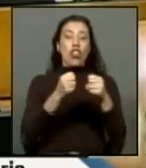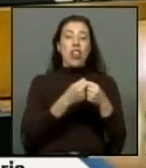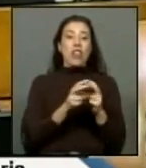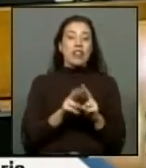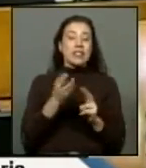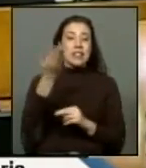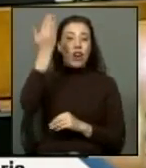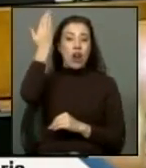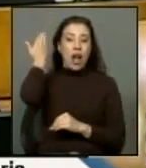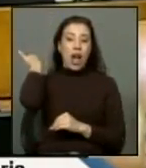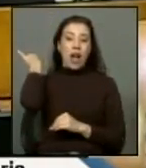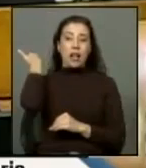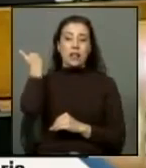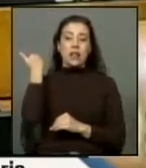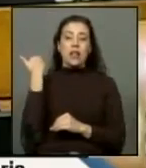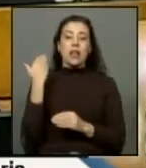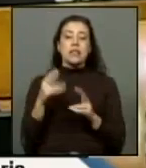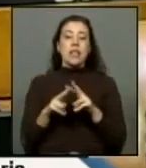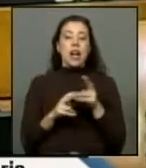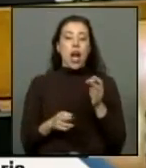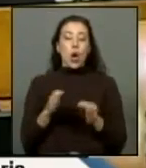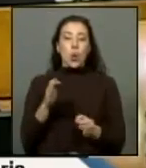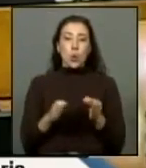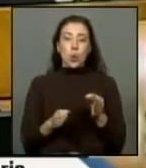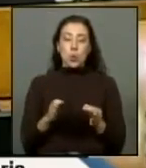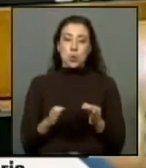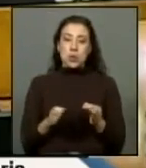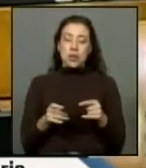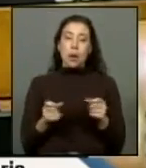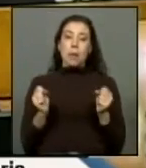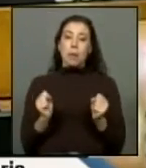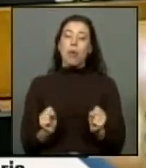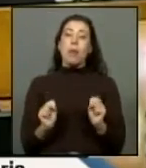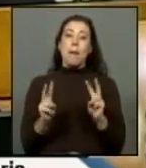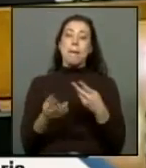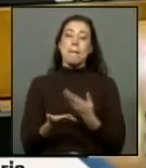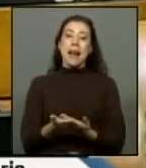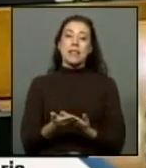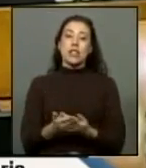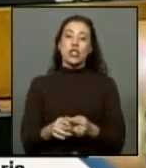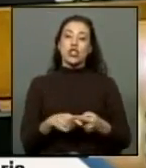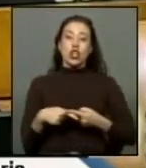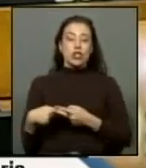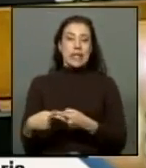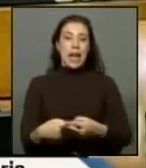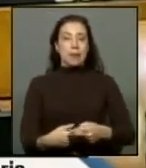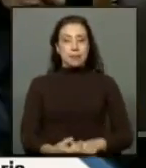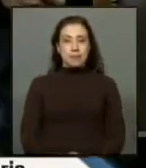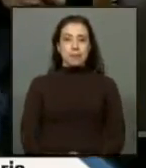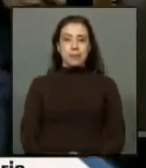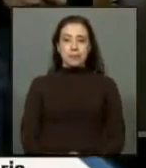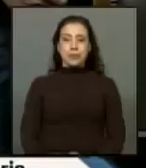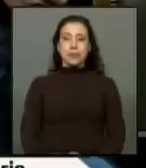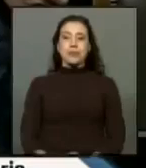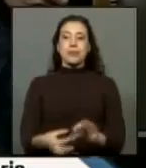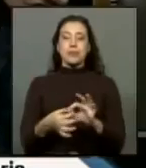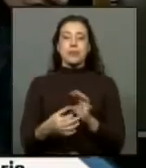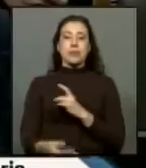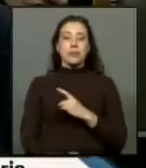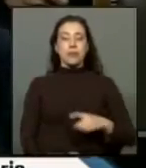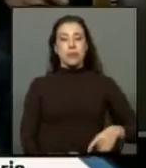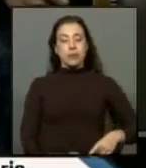cometieron que haya justicia una justicia y de esa forma podamos tener una paz social gracias presidente muchas gracias doctor Jarpa